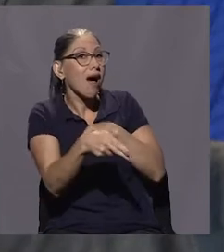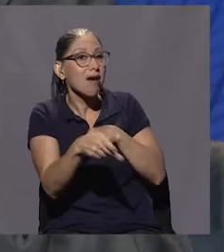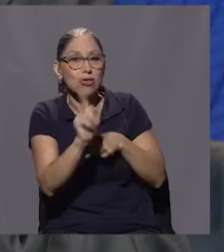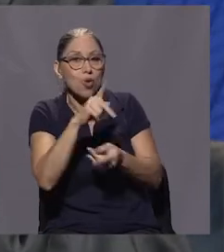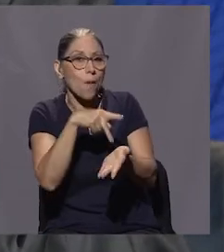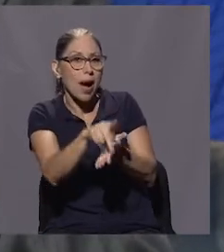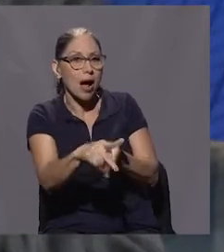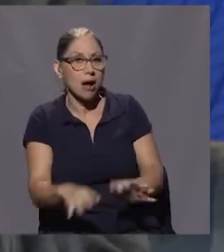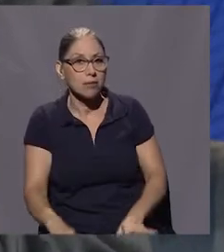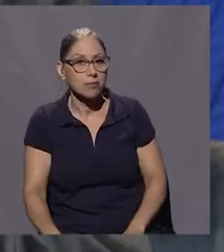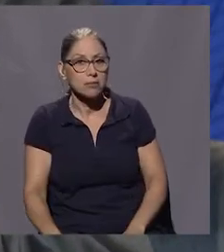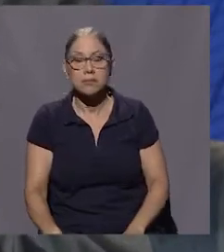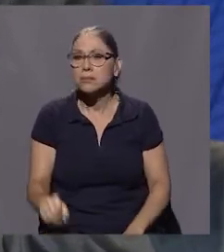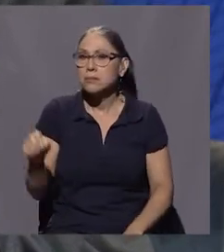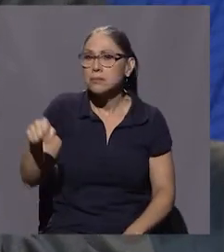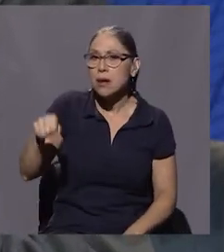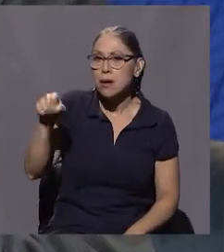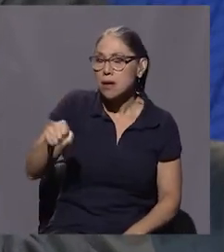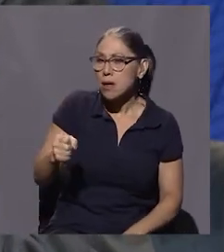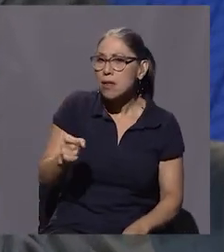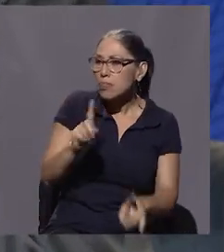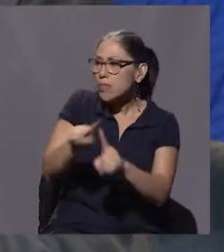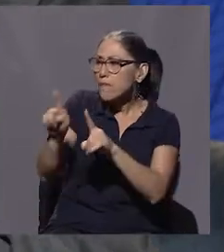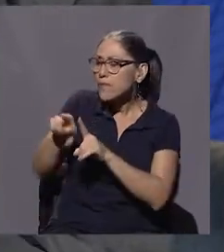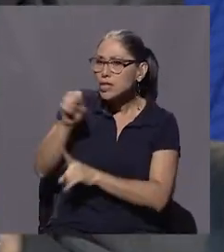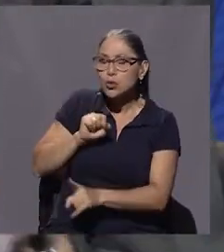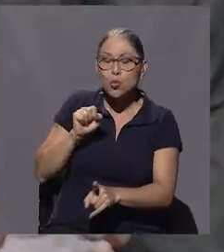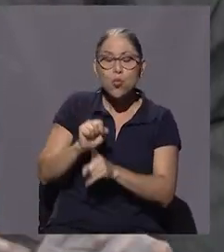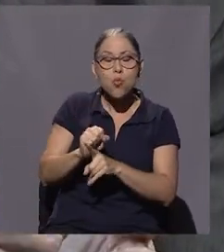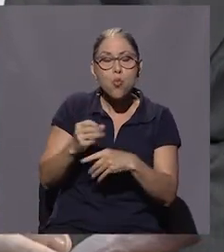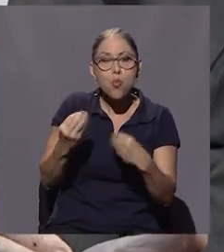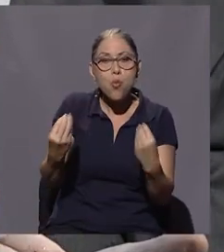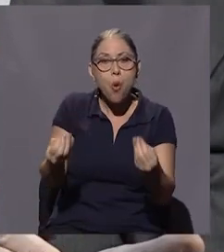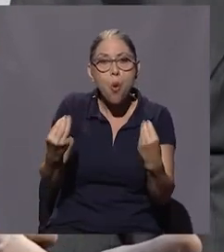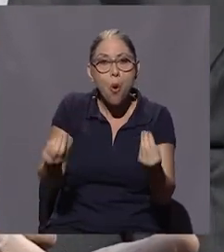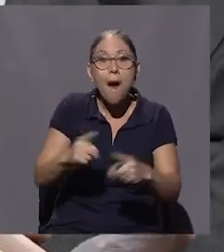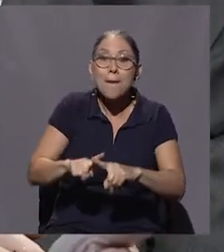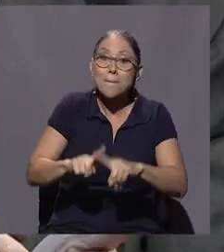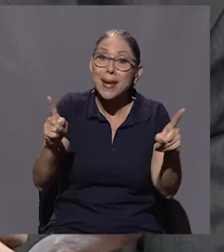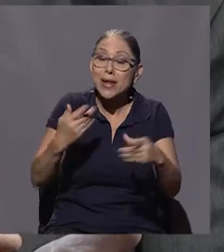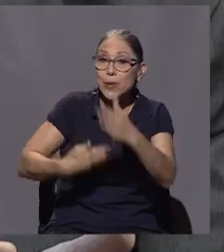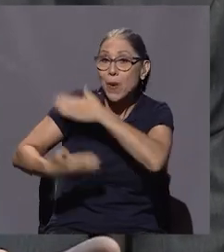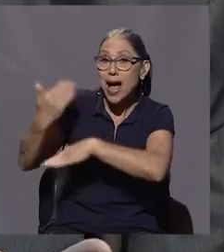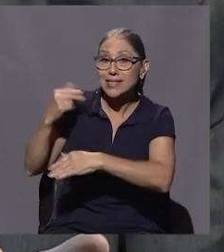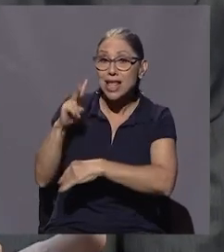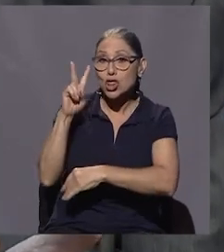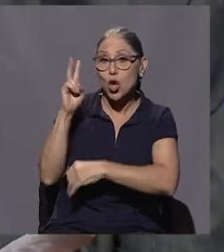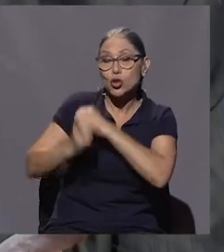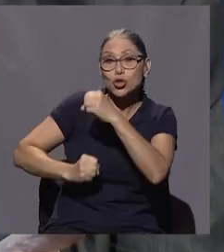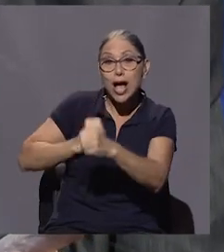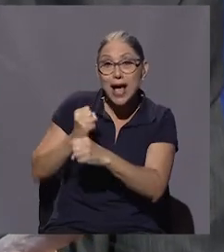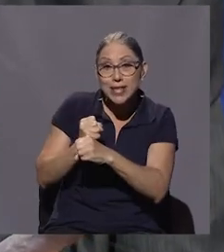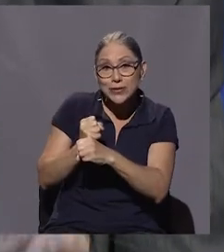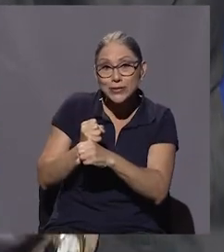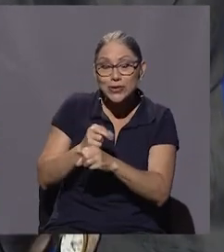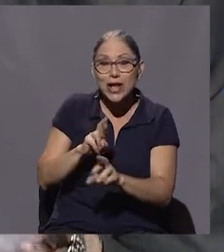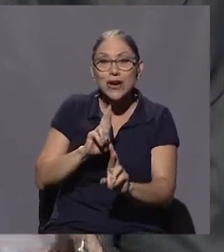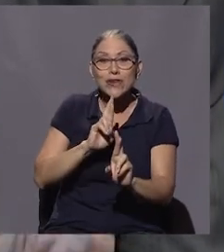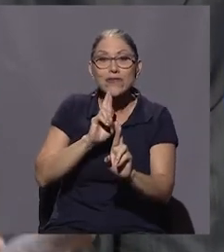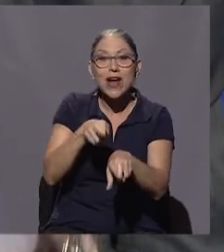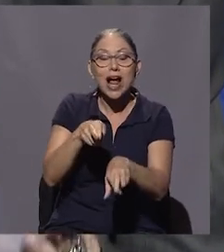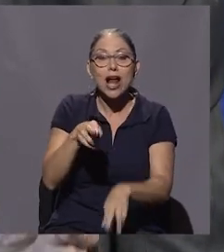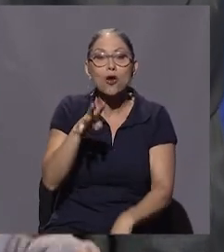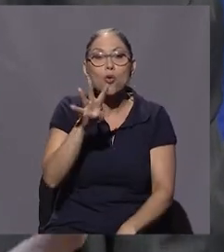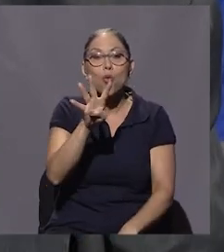pagarles. Es decir, una serie de barbaridades, pero hace dos años les regalaron 400